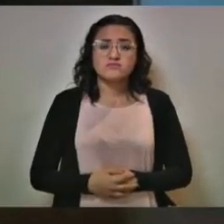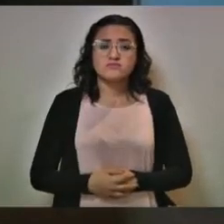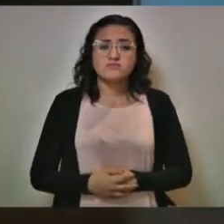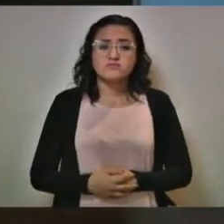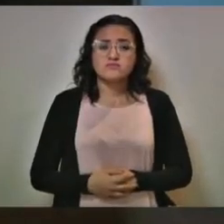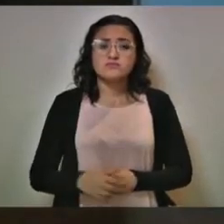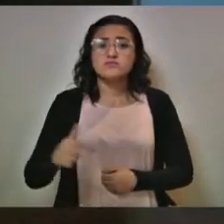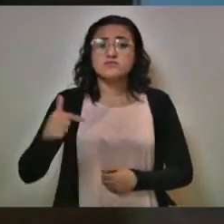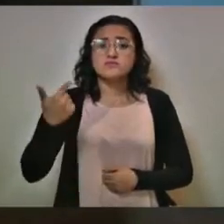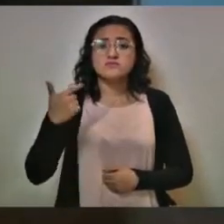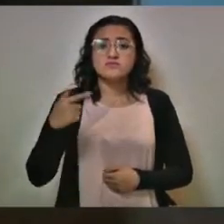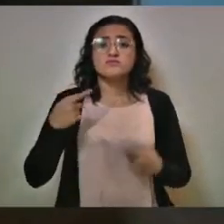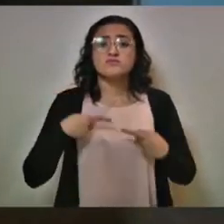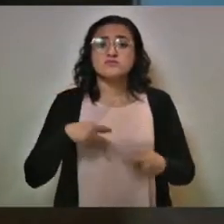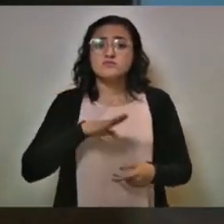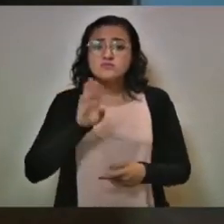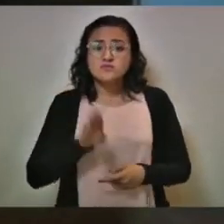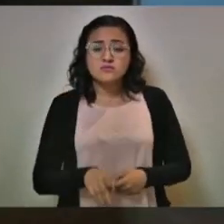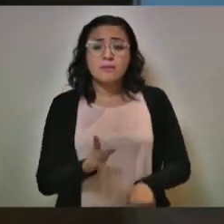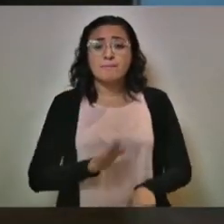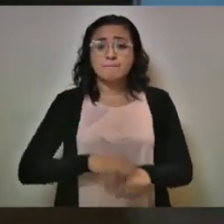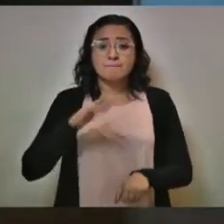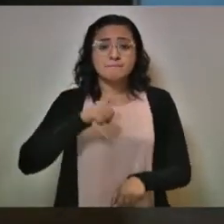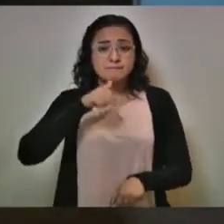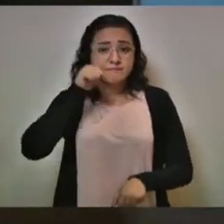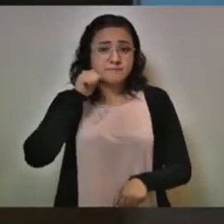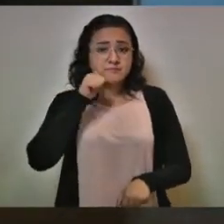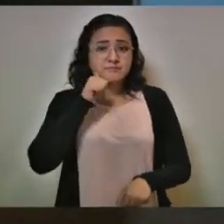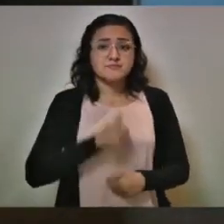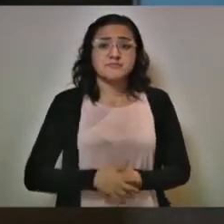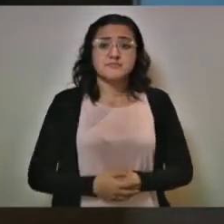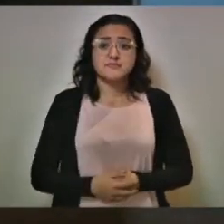de funciones reportadas más que ayer.